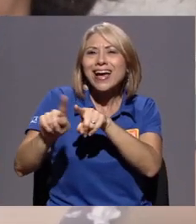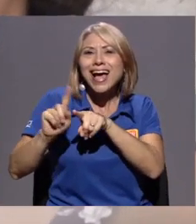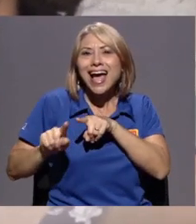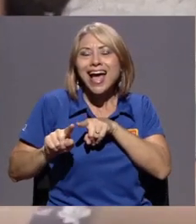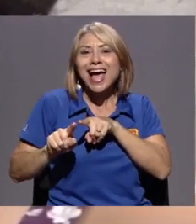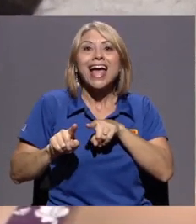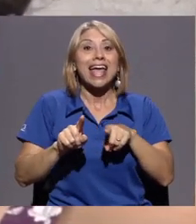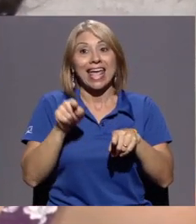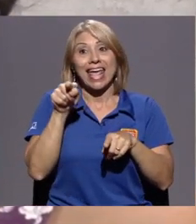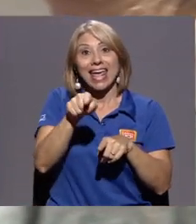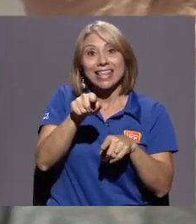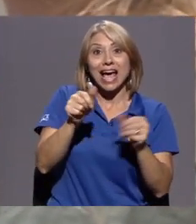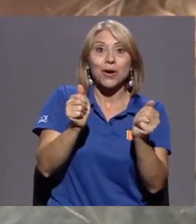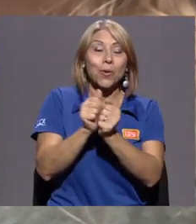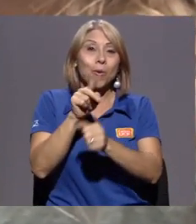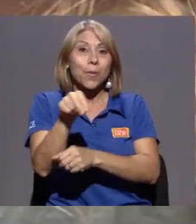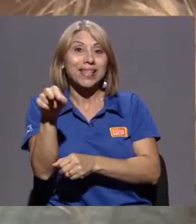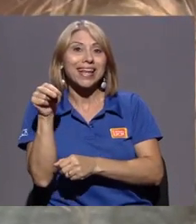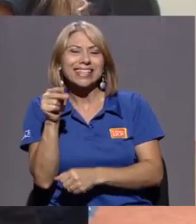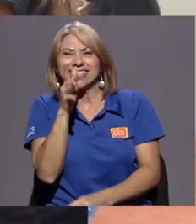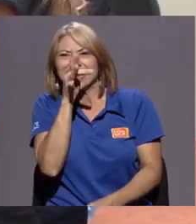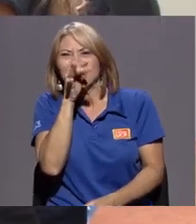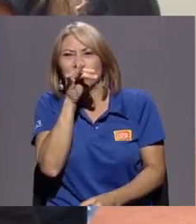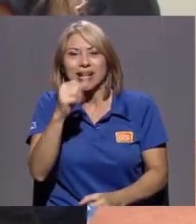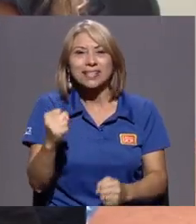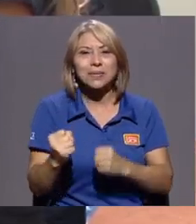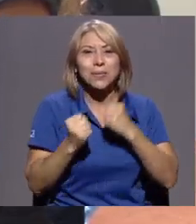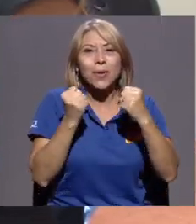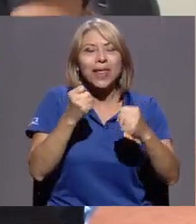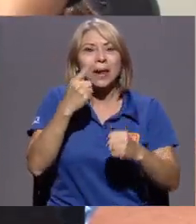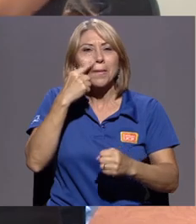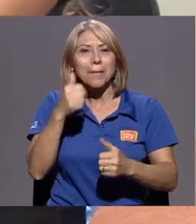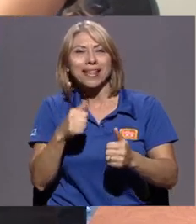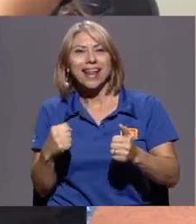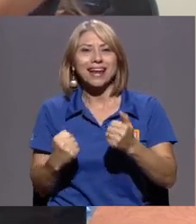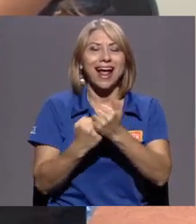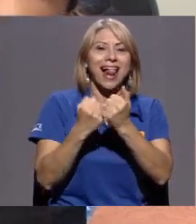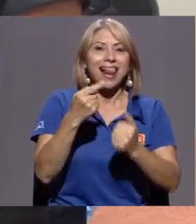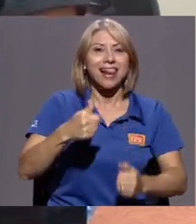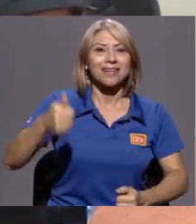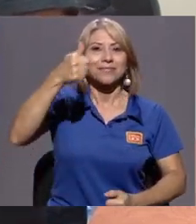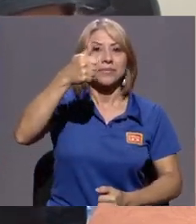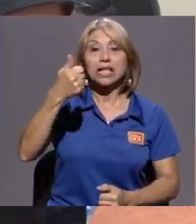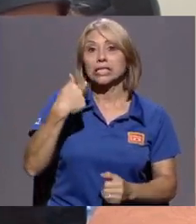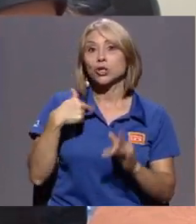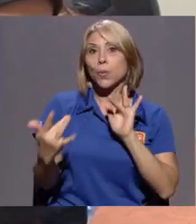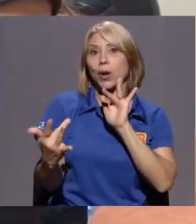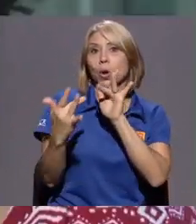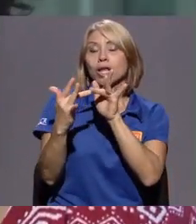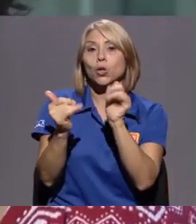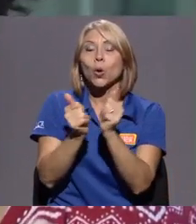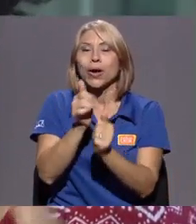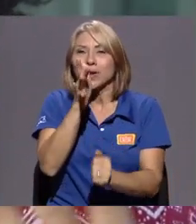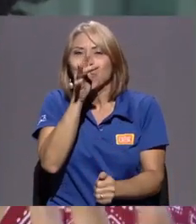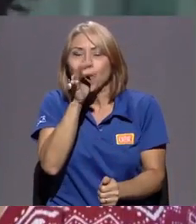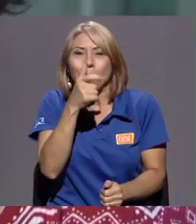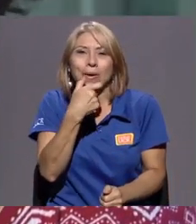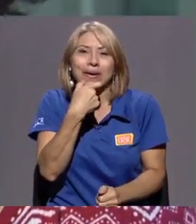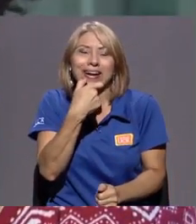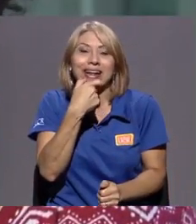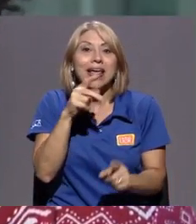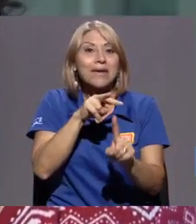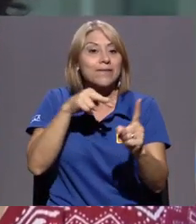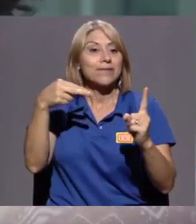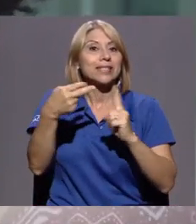sus compañeras ridiculizan el poder patriarcal. Si me conecto con el humor, voy a tener otra visión de la vida y voy a